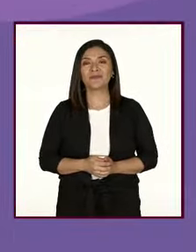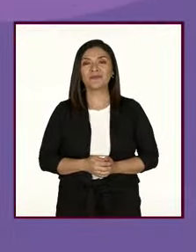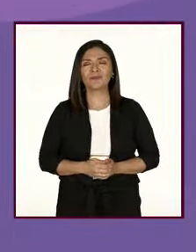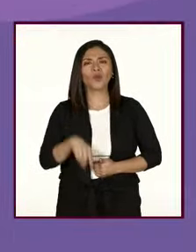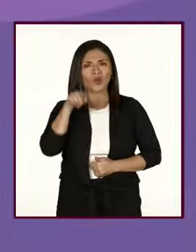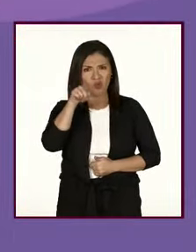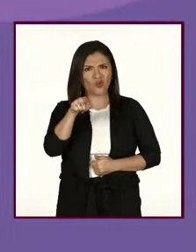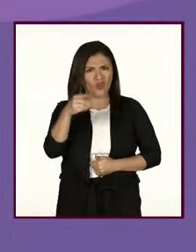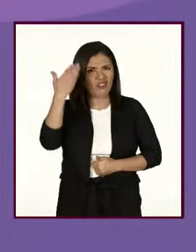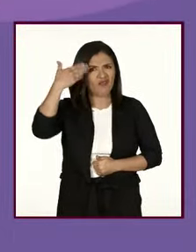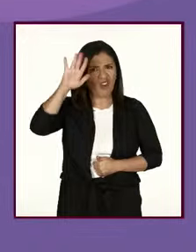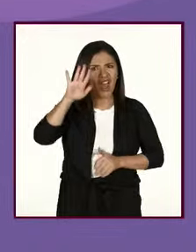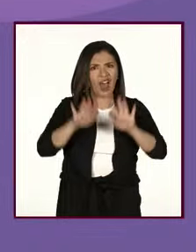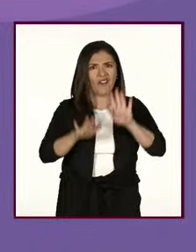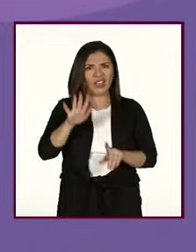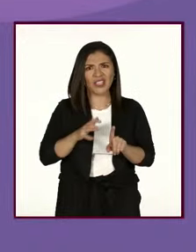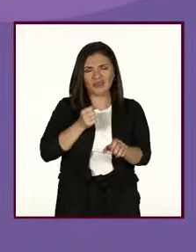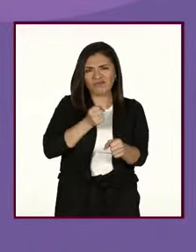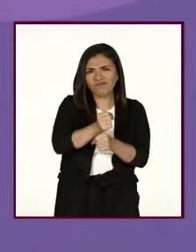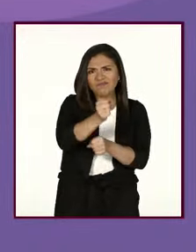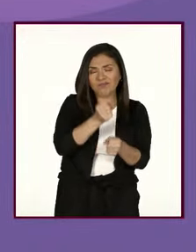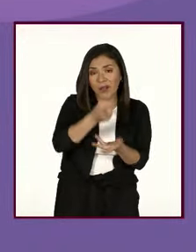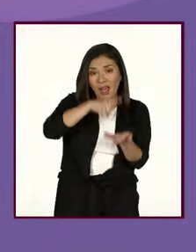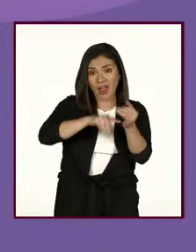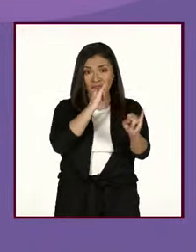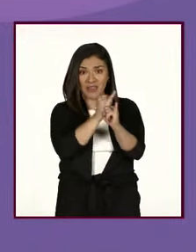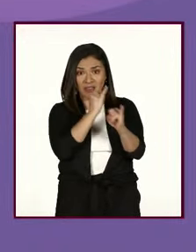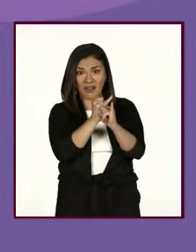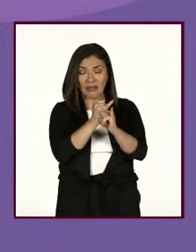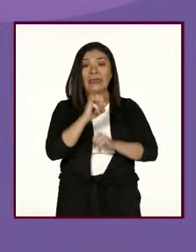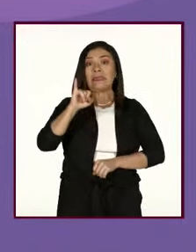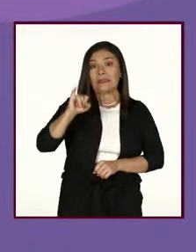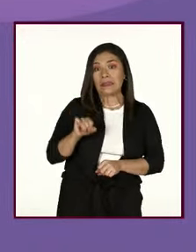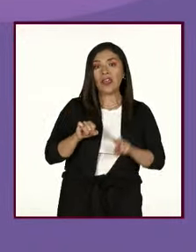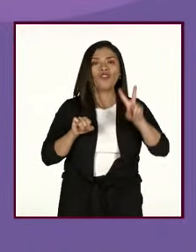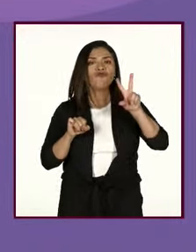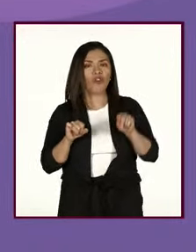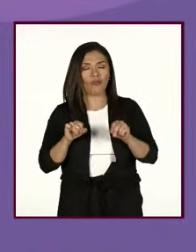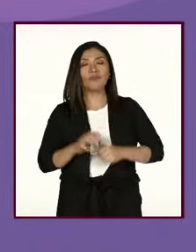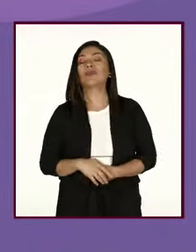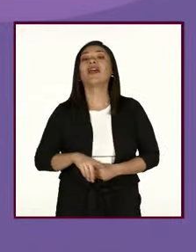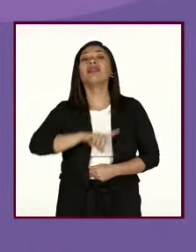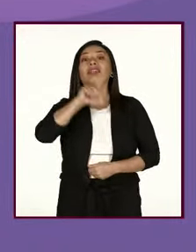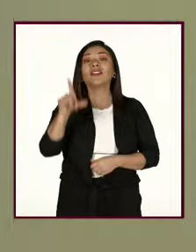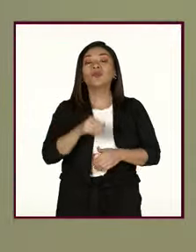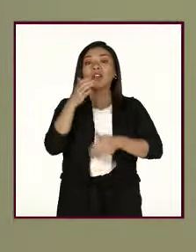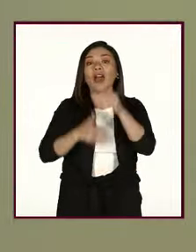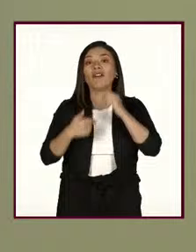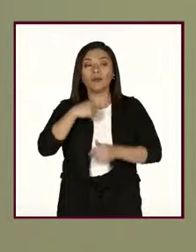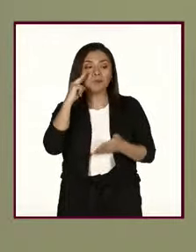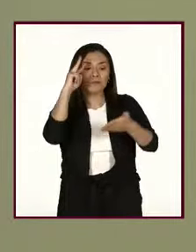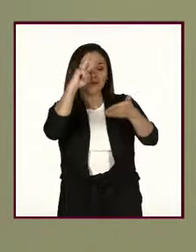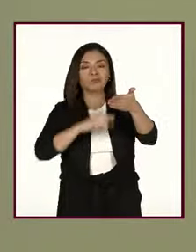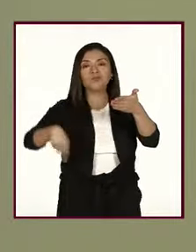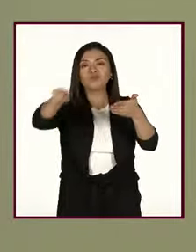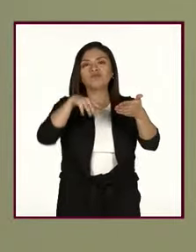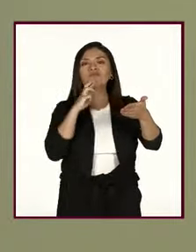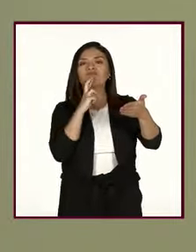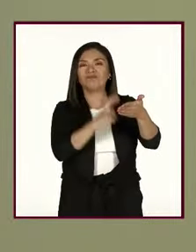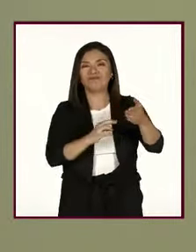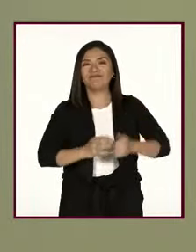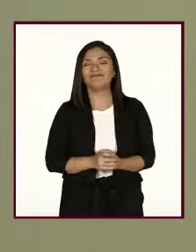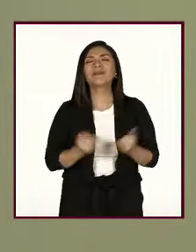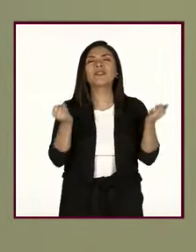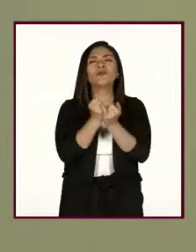¿Has sido víctima de violencia digital? ¿Sí o no? Al final revisaremos sus respuestas. Y